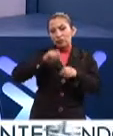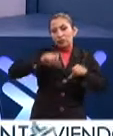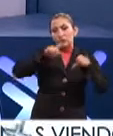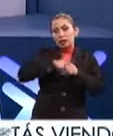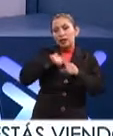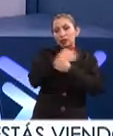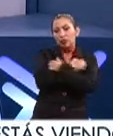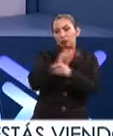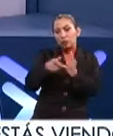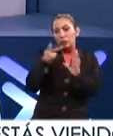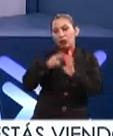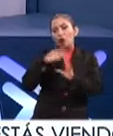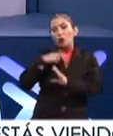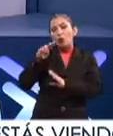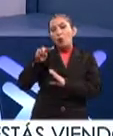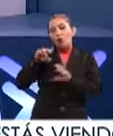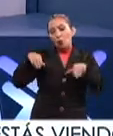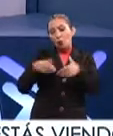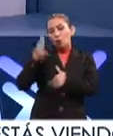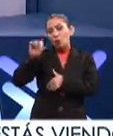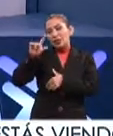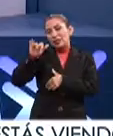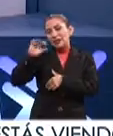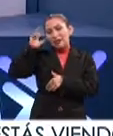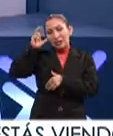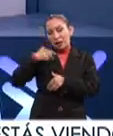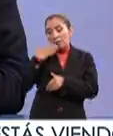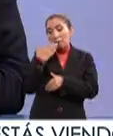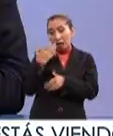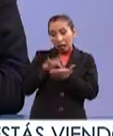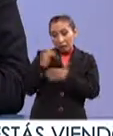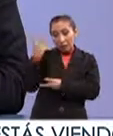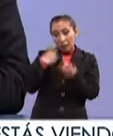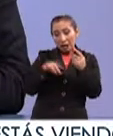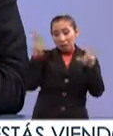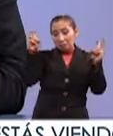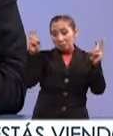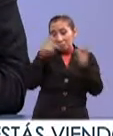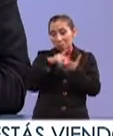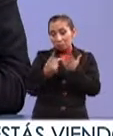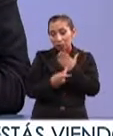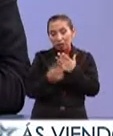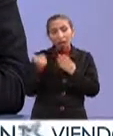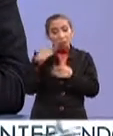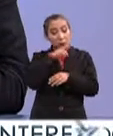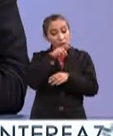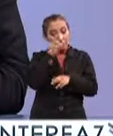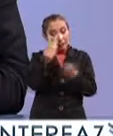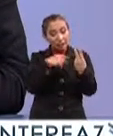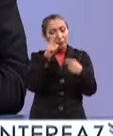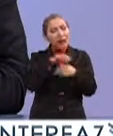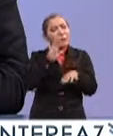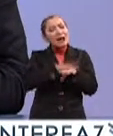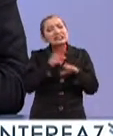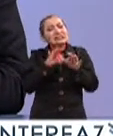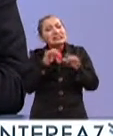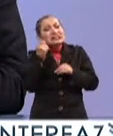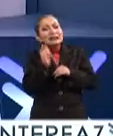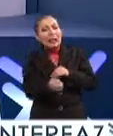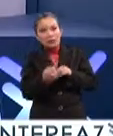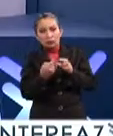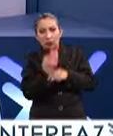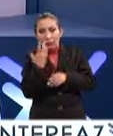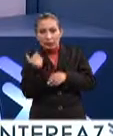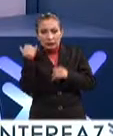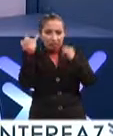Educación Continua Unidad Hidalgo, muchísimas veces por venirnos a platicar sobre este proyecto. Te esperamos muy pronto para que nos sigas contando sobre